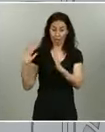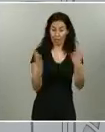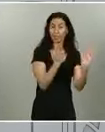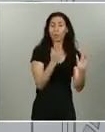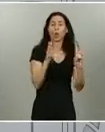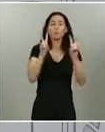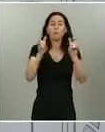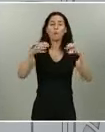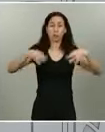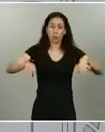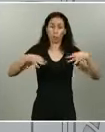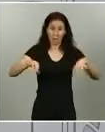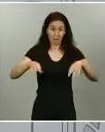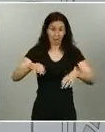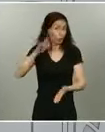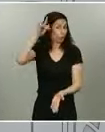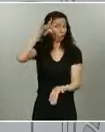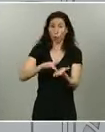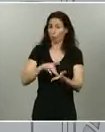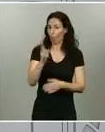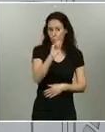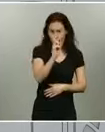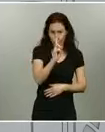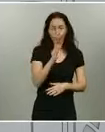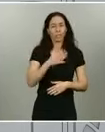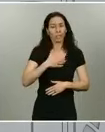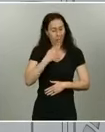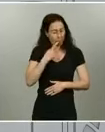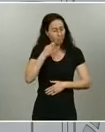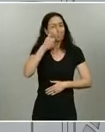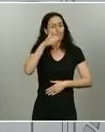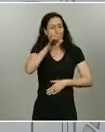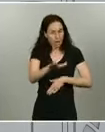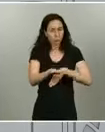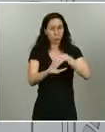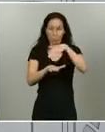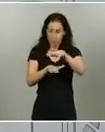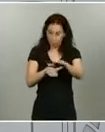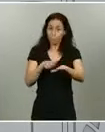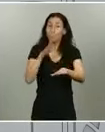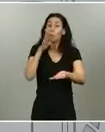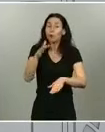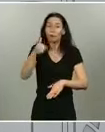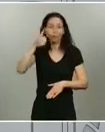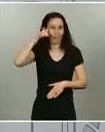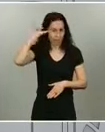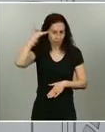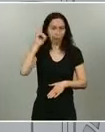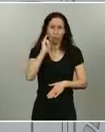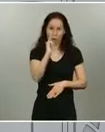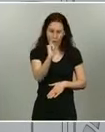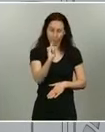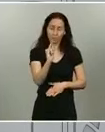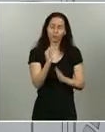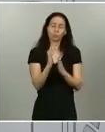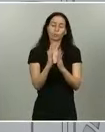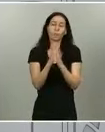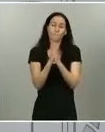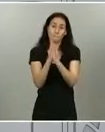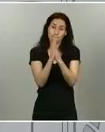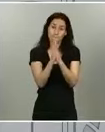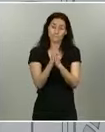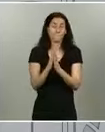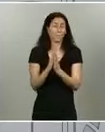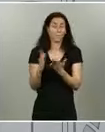despacio. Todavía hay riesgo, yo creo que debemos de ser conscientes de ello. Yo pediría por favor a todas las personas que van